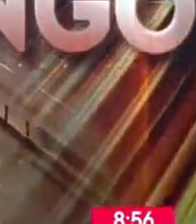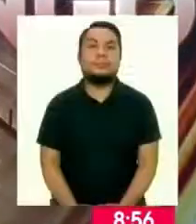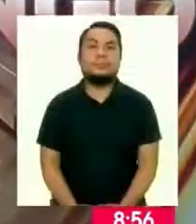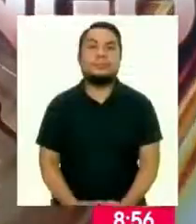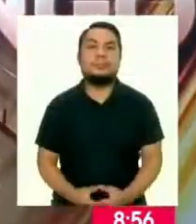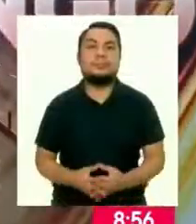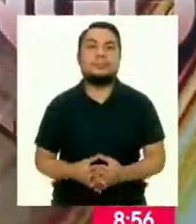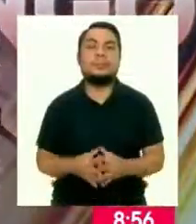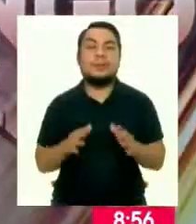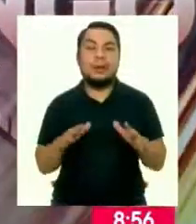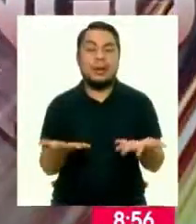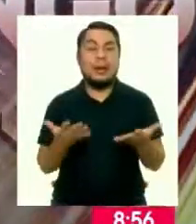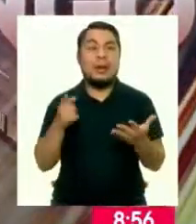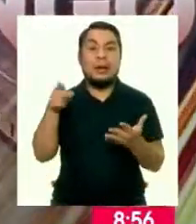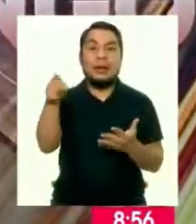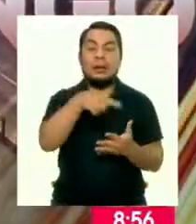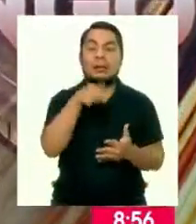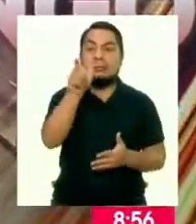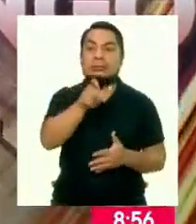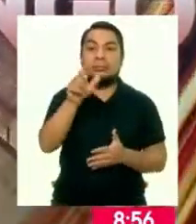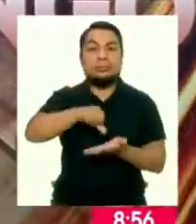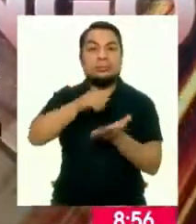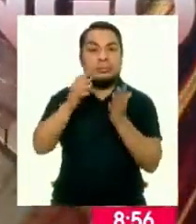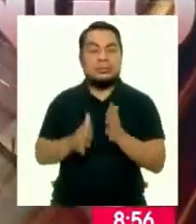Bueno, les contamos que existen artistas que con un solo éxito se hicieron...